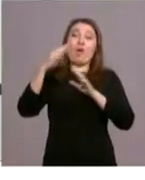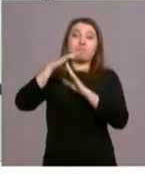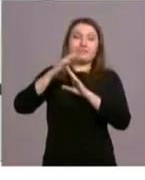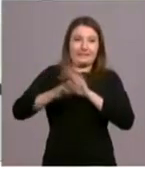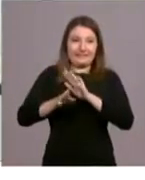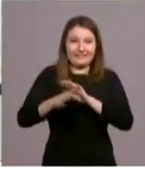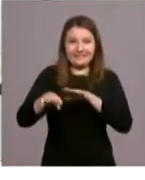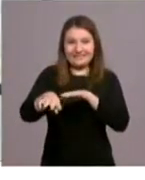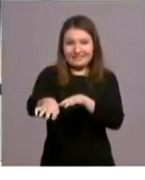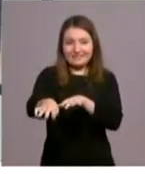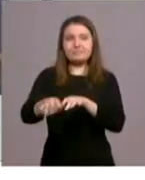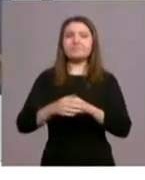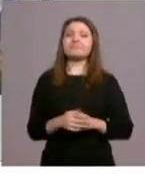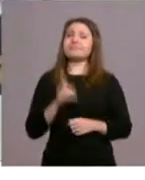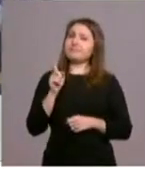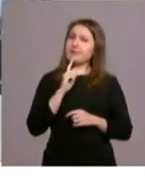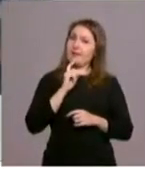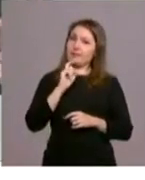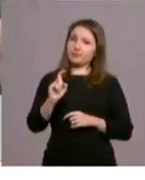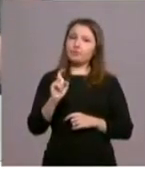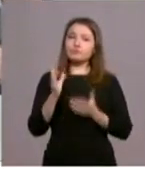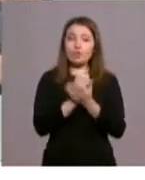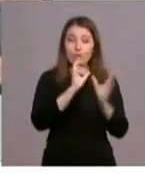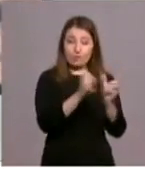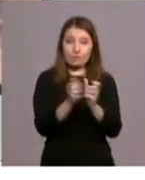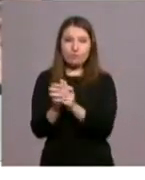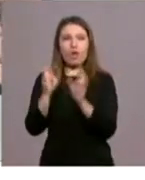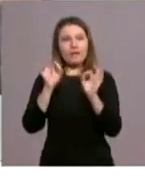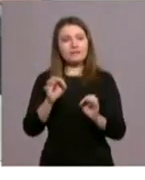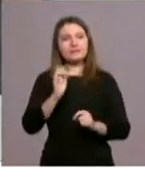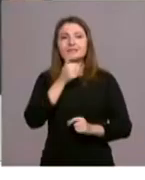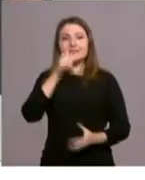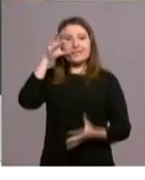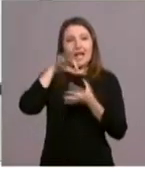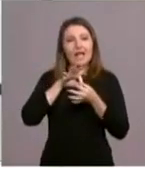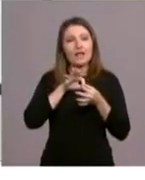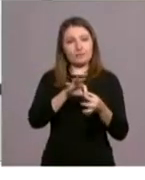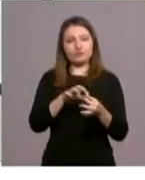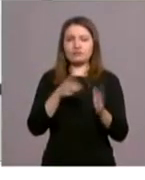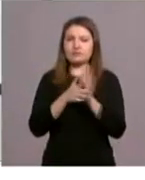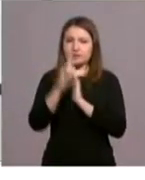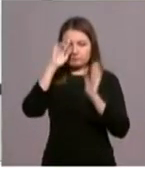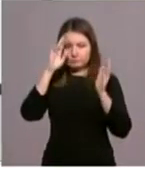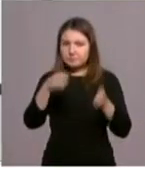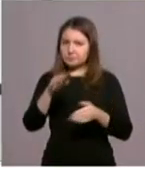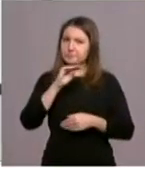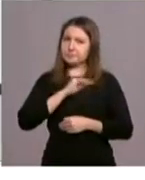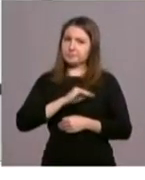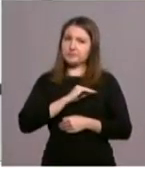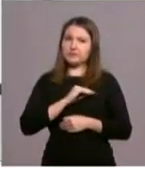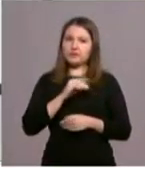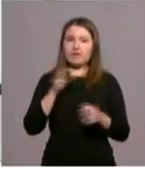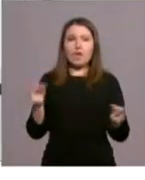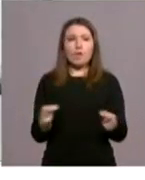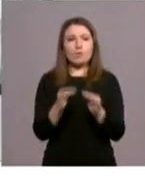hermandades son sacramentales. Eso quiere decir que se preocupan muy especialmente de cuidar la devoción a la